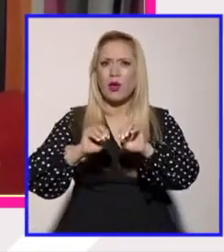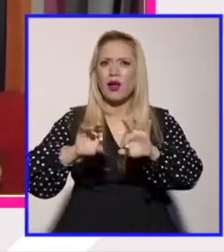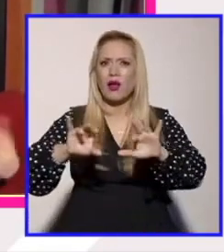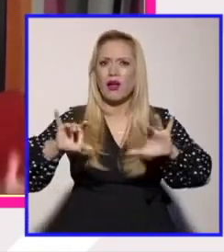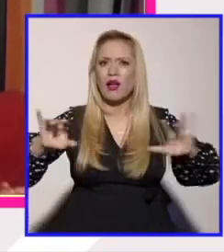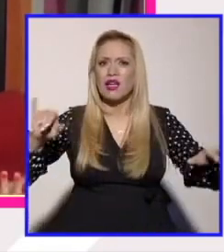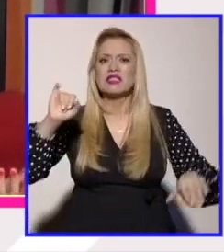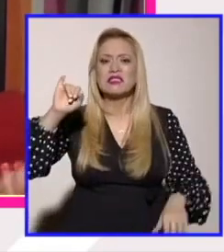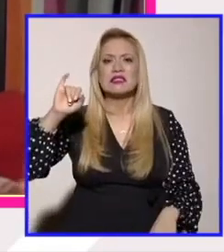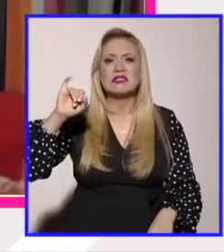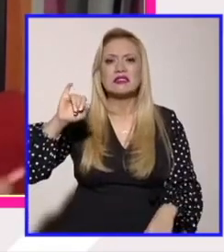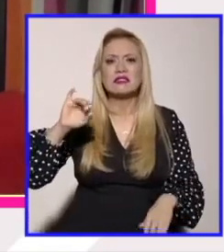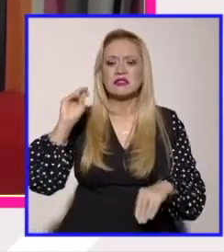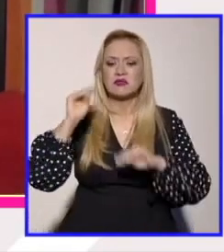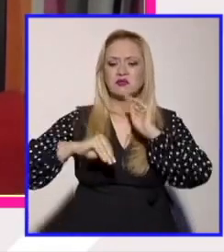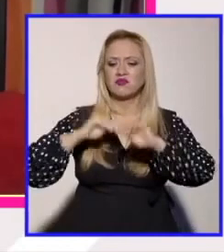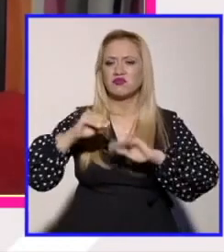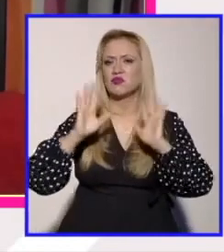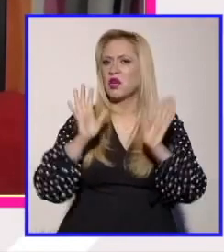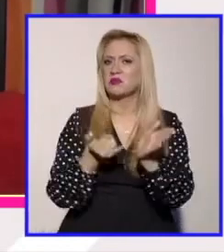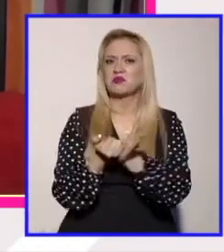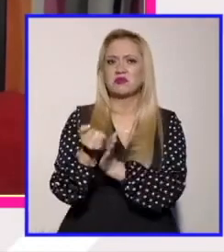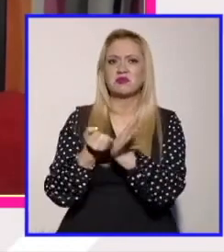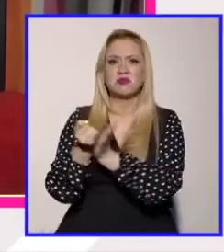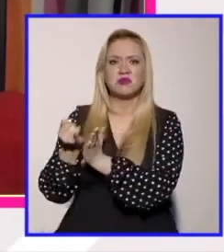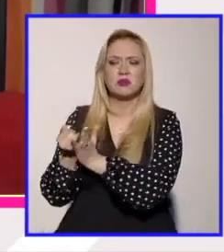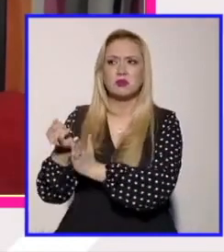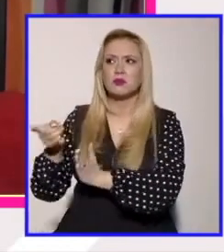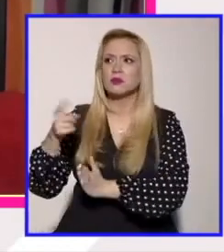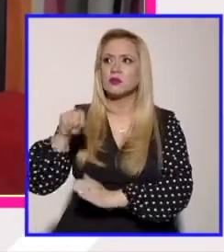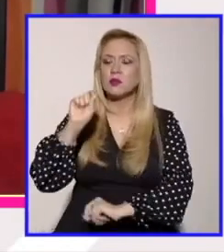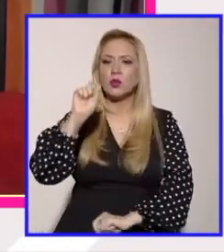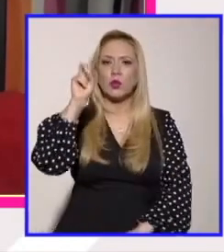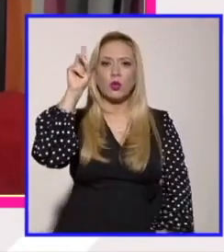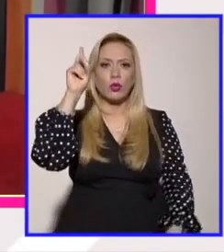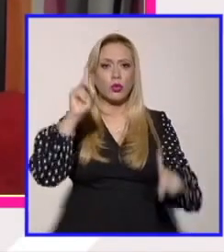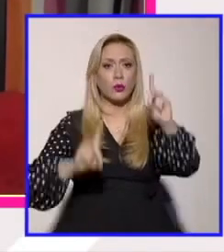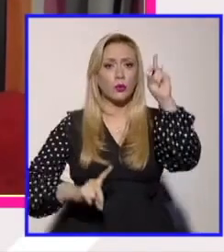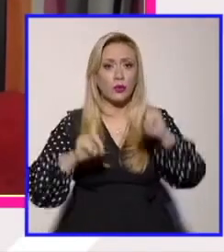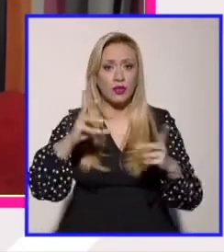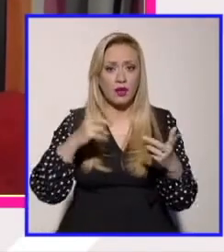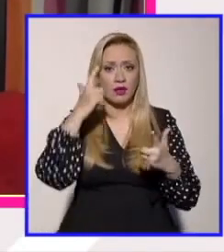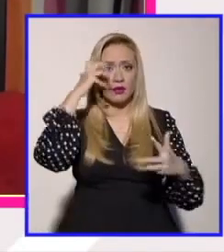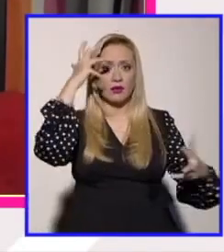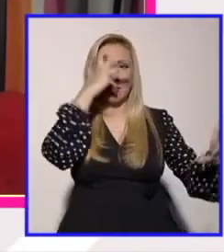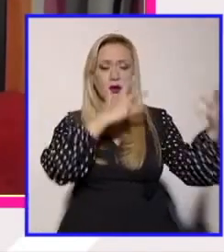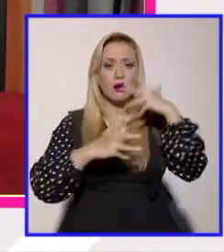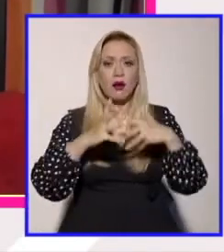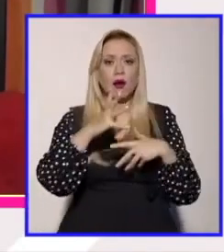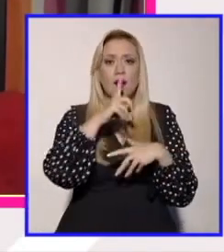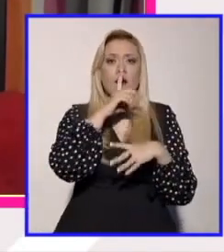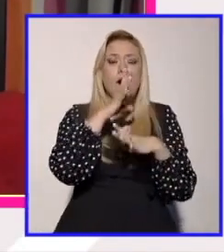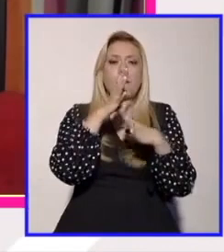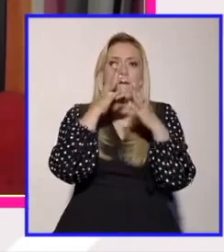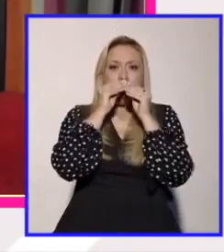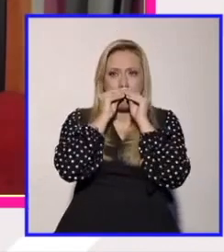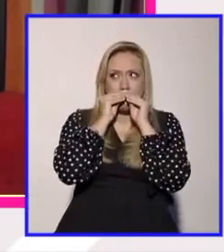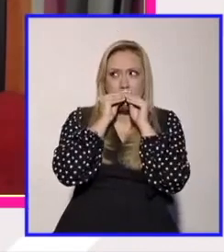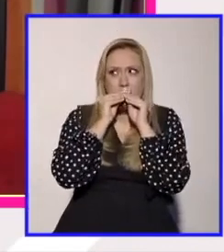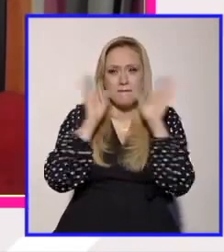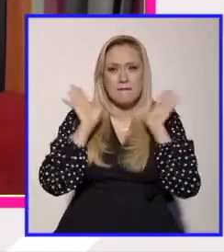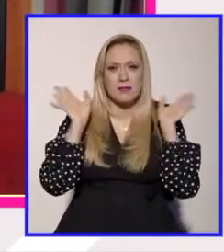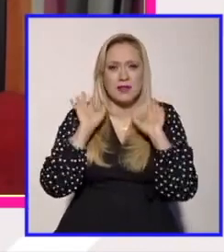logrado decimar y atomizar la colectividad han logrado sembrar mucha duda han logrado que no se hable de lo que hay que hablar y sobre todo han logrado avanzar la agenda antiderechos